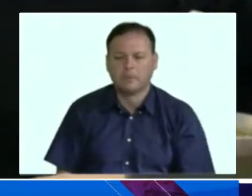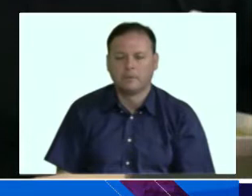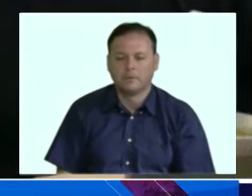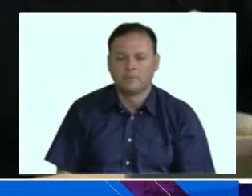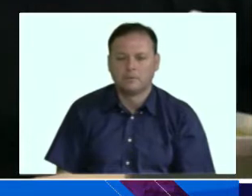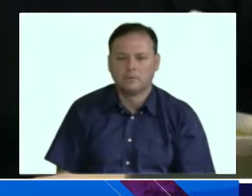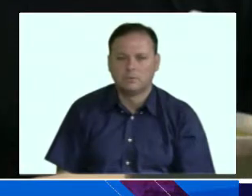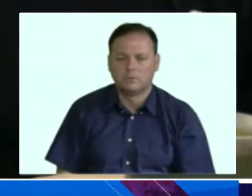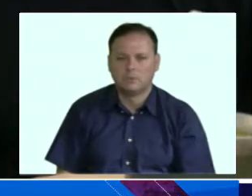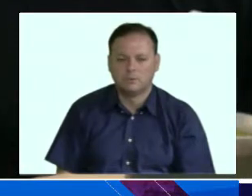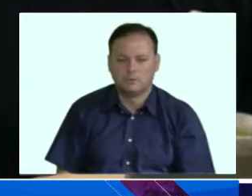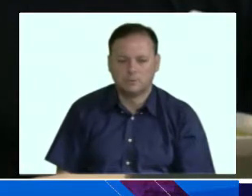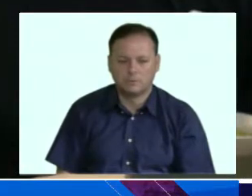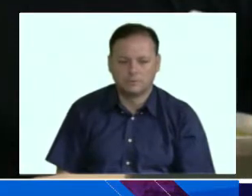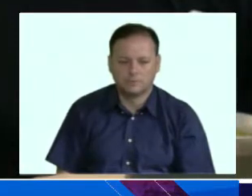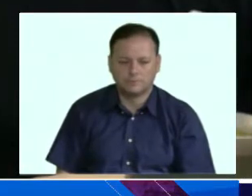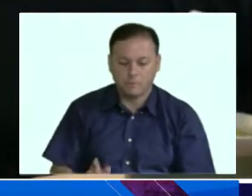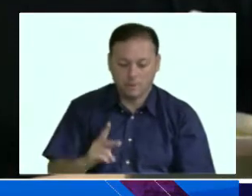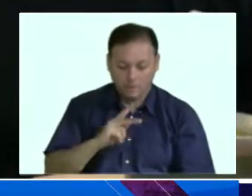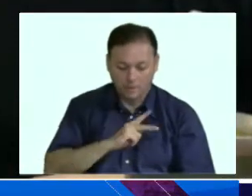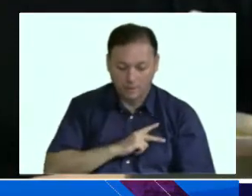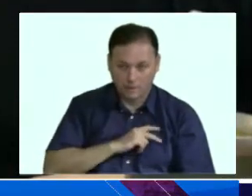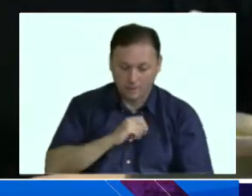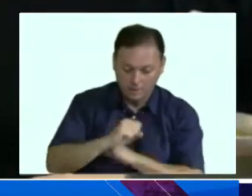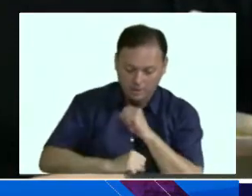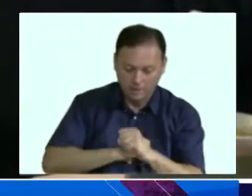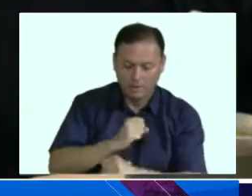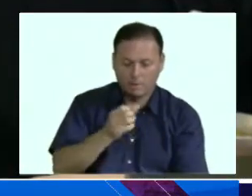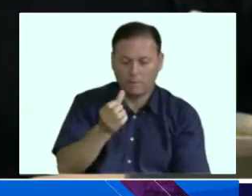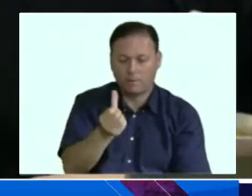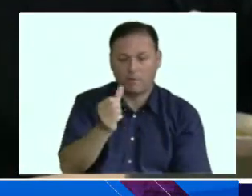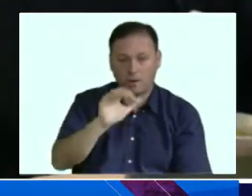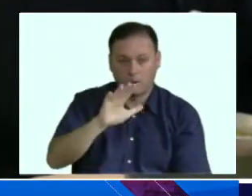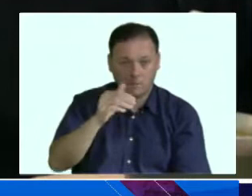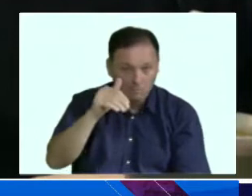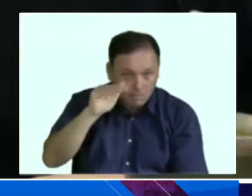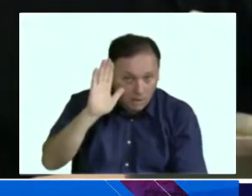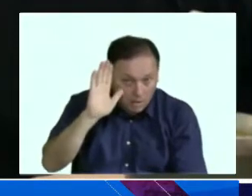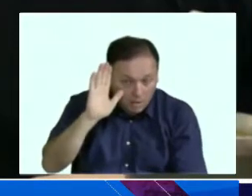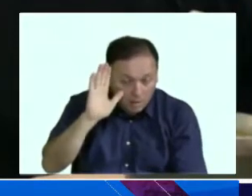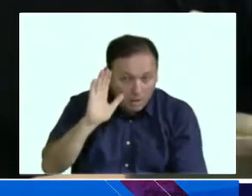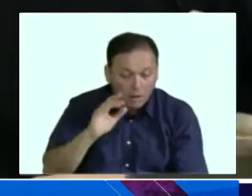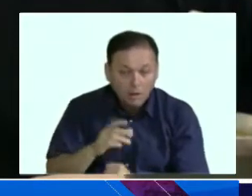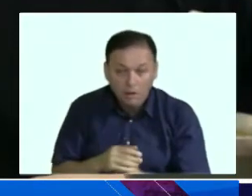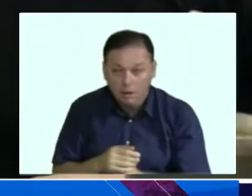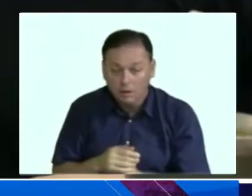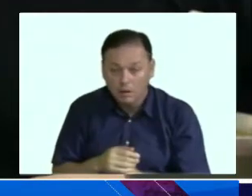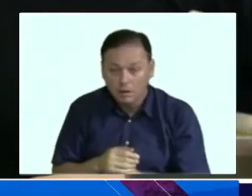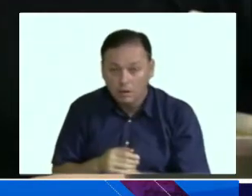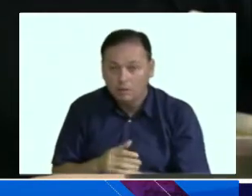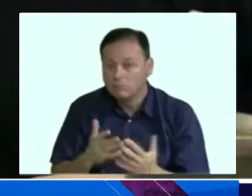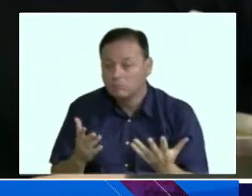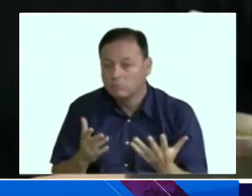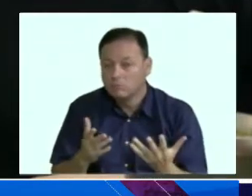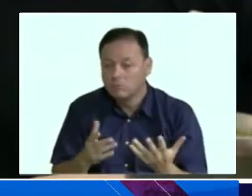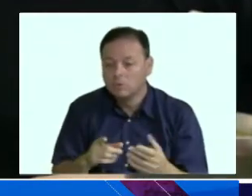gente que tiene más de 65 años, si Diego Martínez se va con su mamá y tiene más de 65 años, de repente